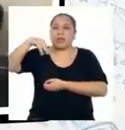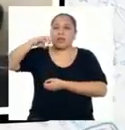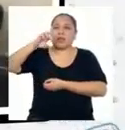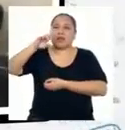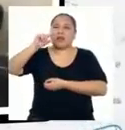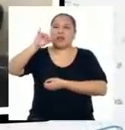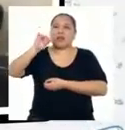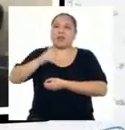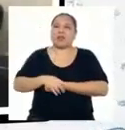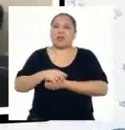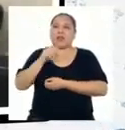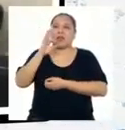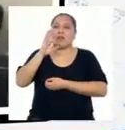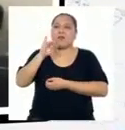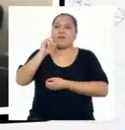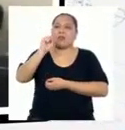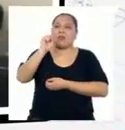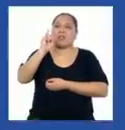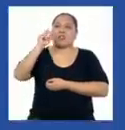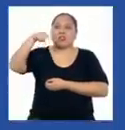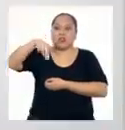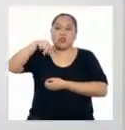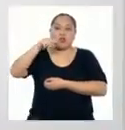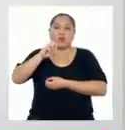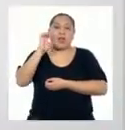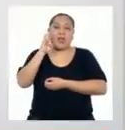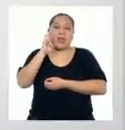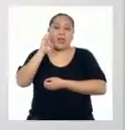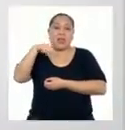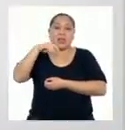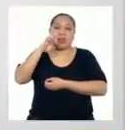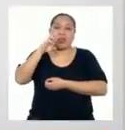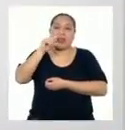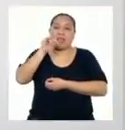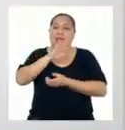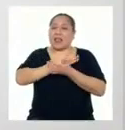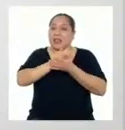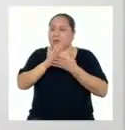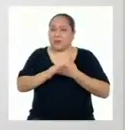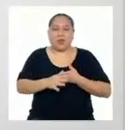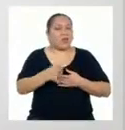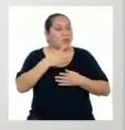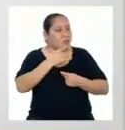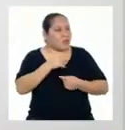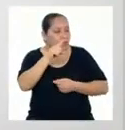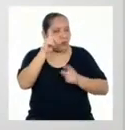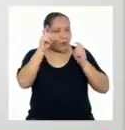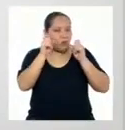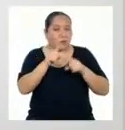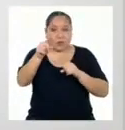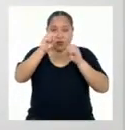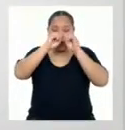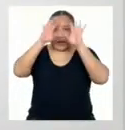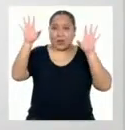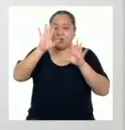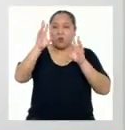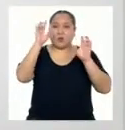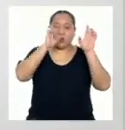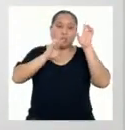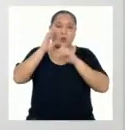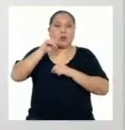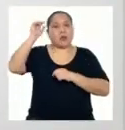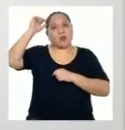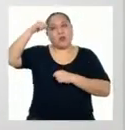producida por fisión es una energía limpia? ¡Qué interesante tu pregunta! Para aclarar tu duda, primero